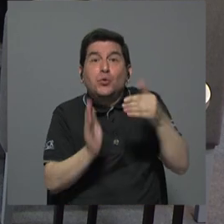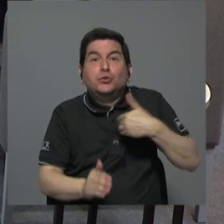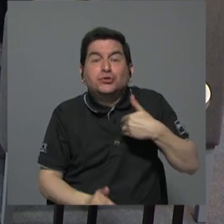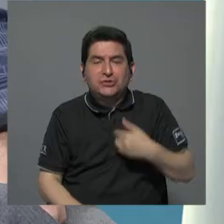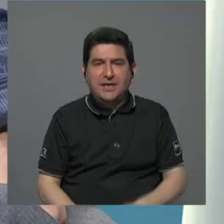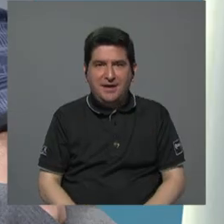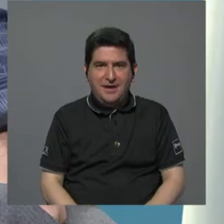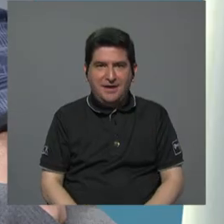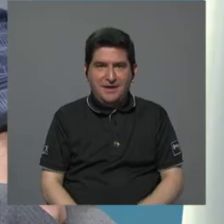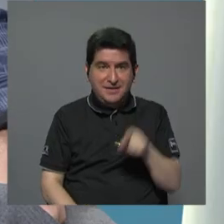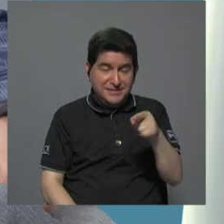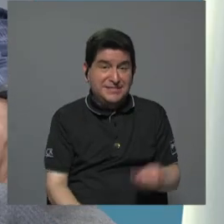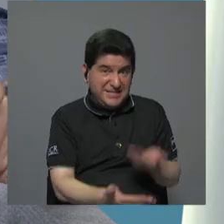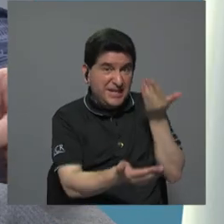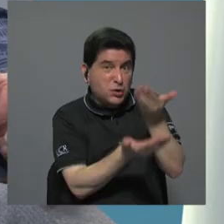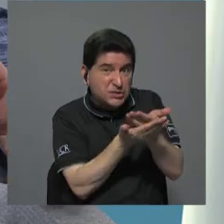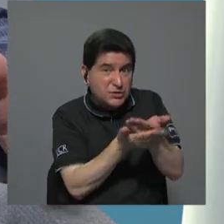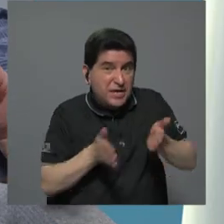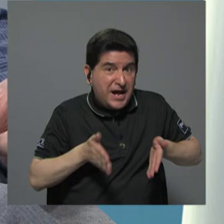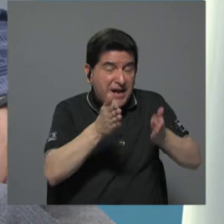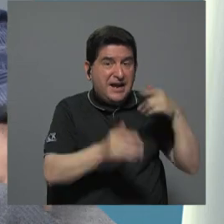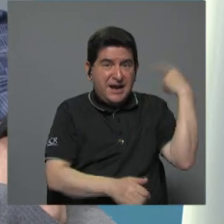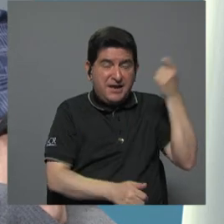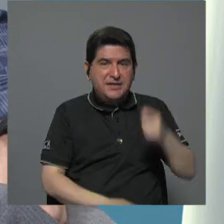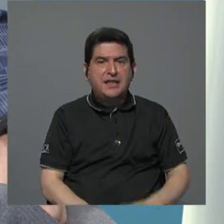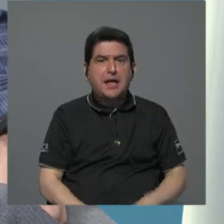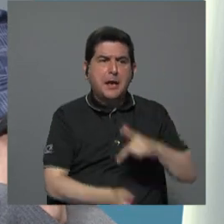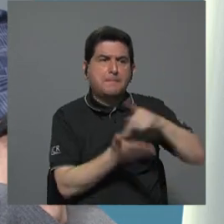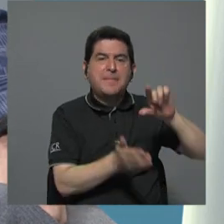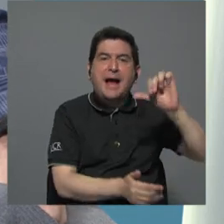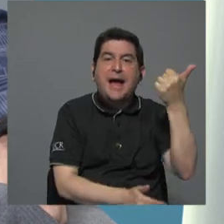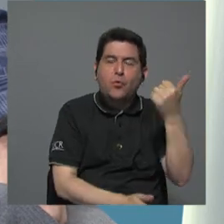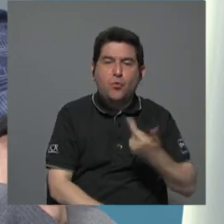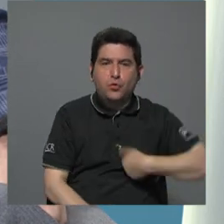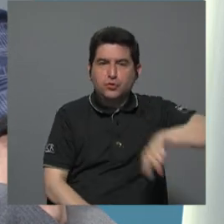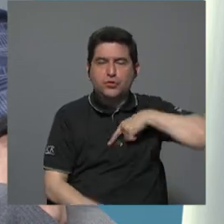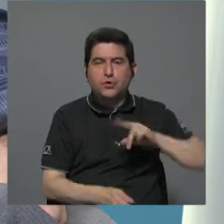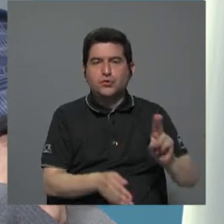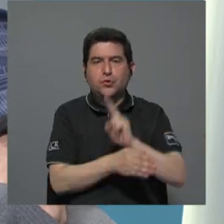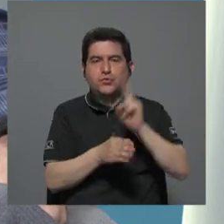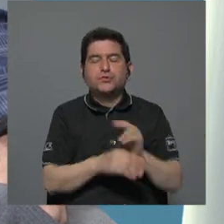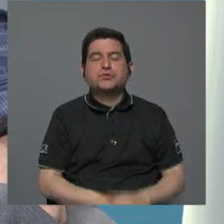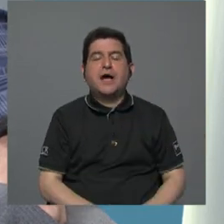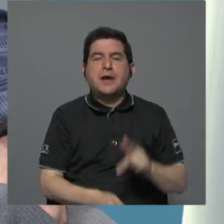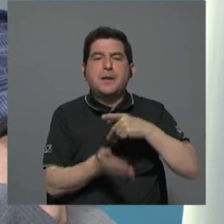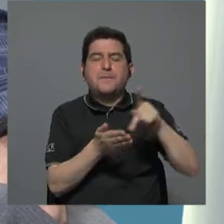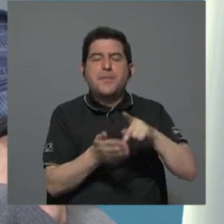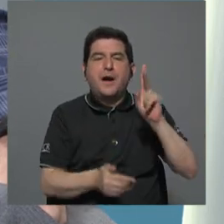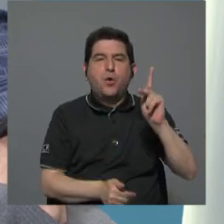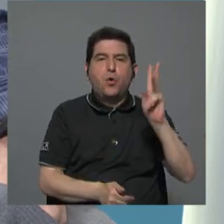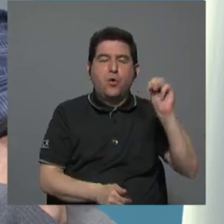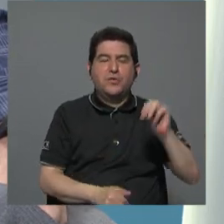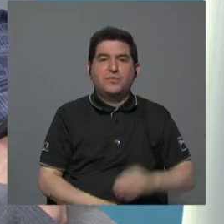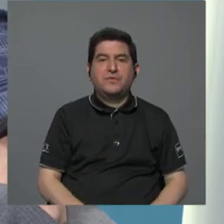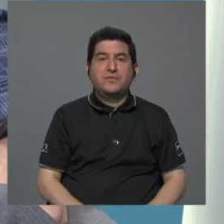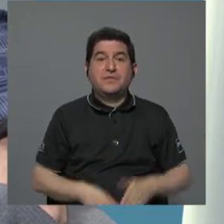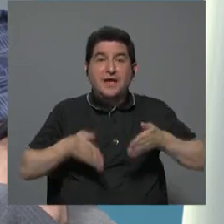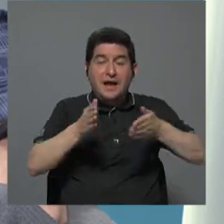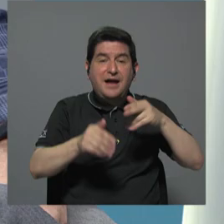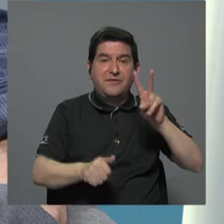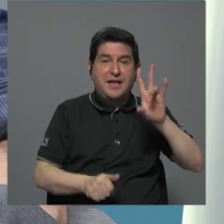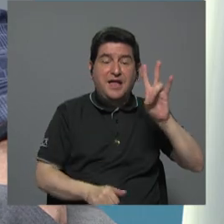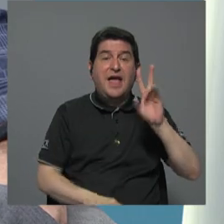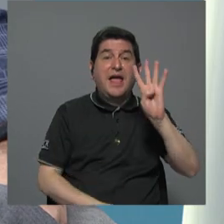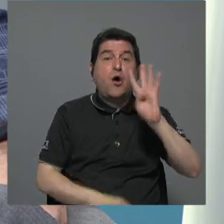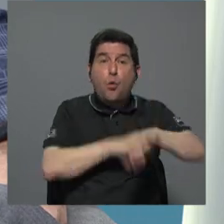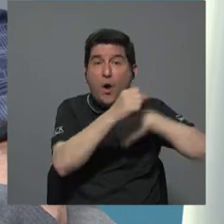concesionáramos y lo hubiéramos buscado que la pagaran otros y usáramos el modelo cobro por kilómetro de la 27 la pagamos en